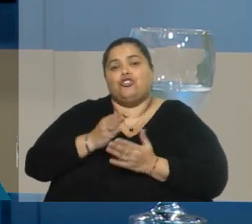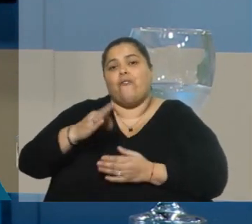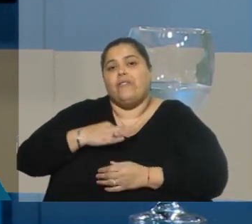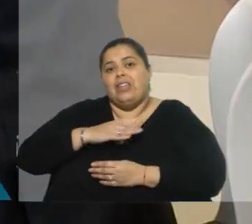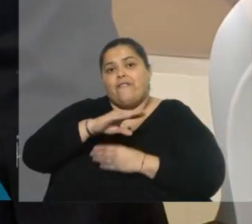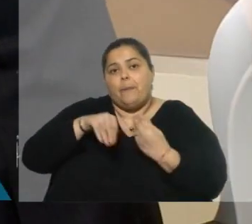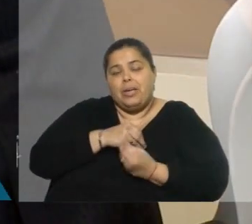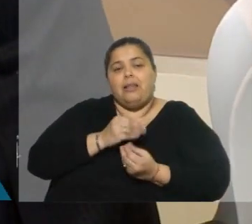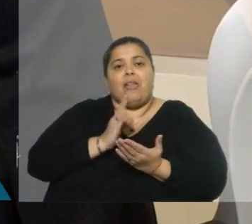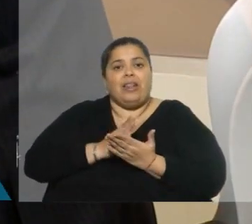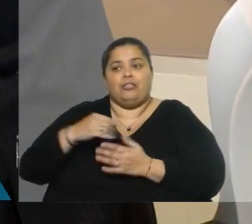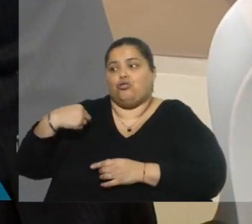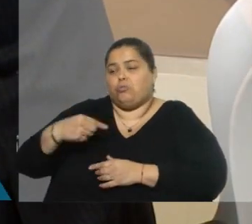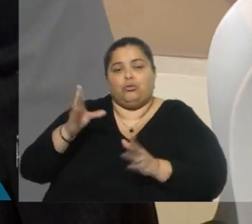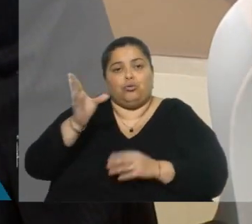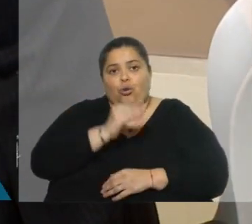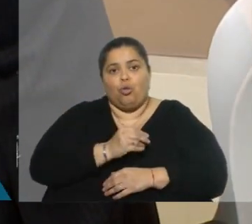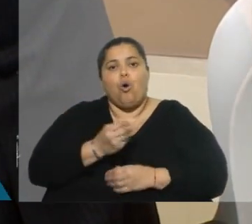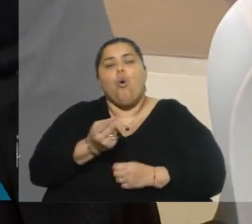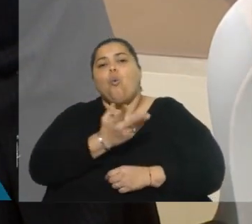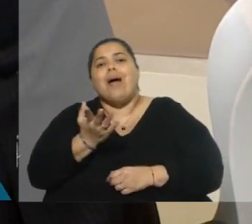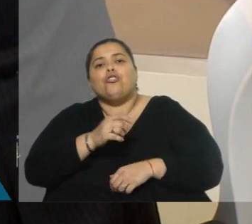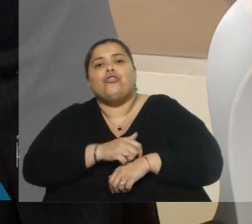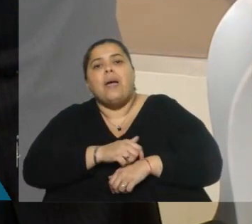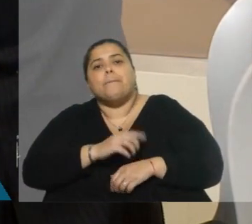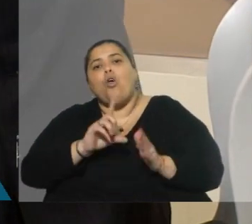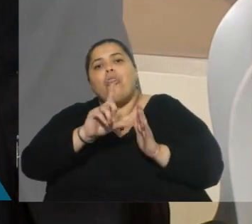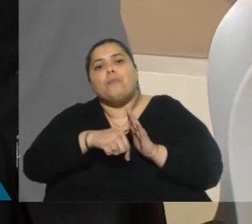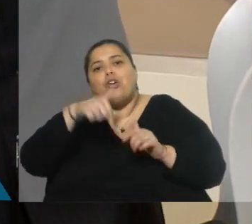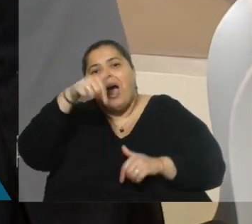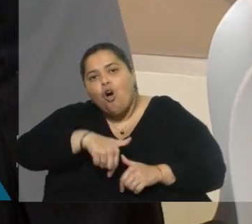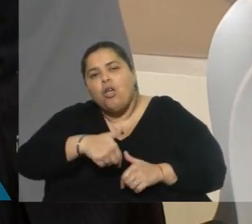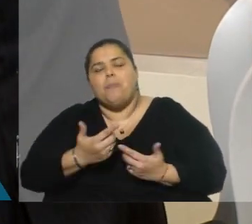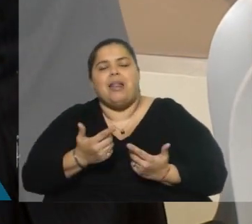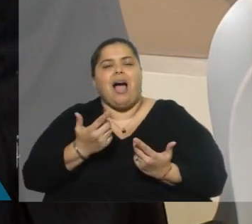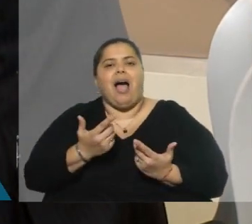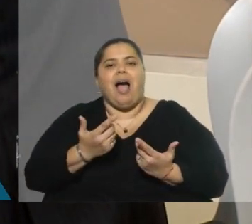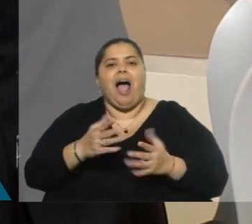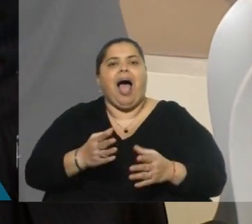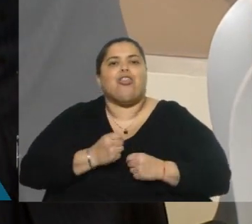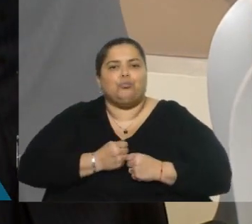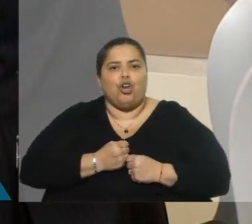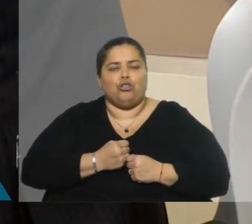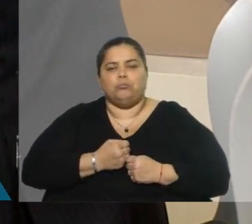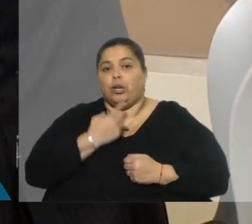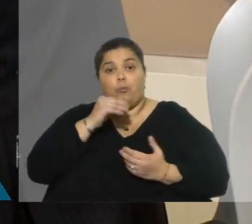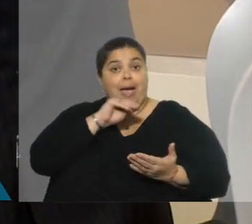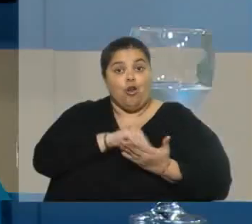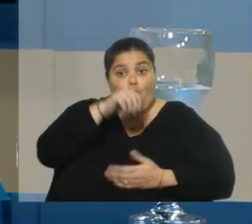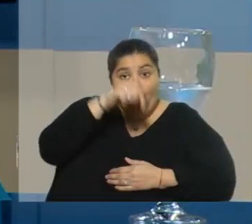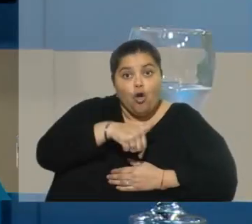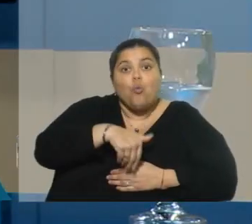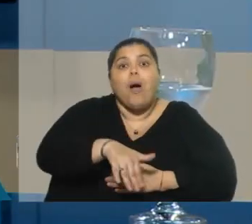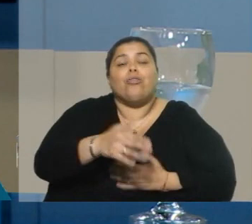familia. ¿Cuánto es el tiempo hoy? 10 segundos para adoptar a un niño. Me anoto hoy para adoptar a un niño y una niña, ¿cuánto me demoraría?